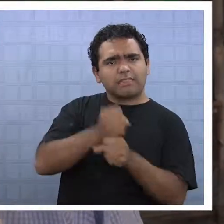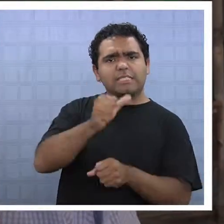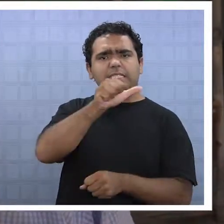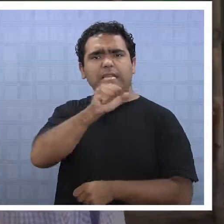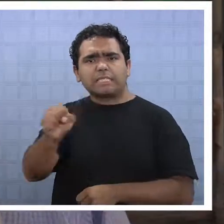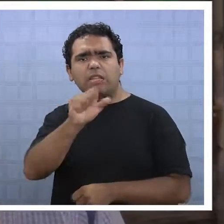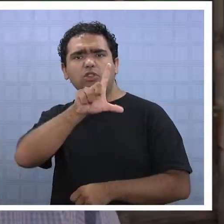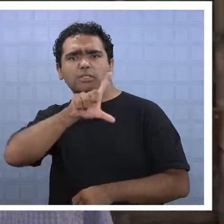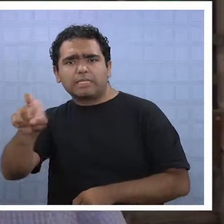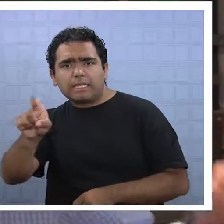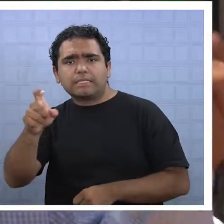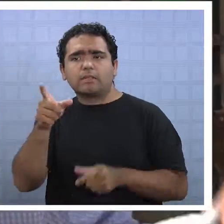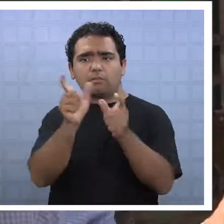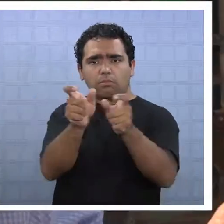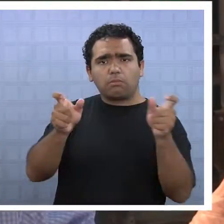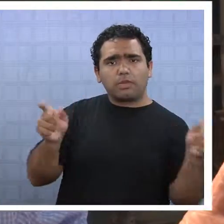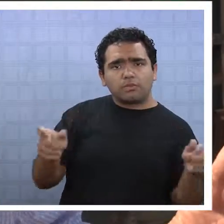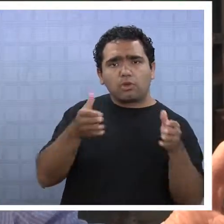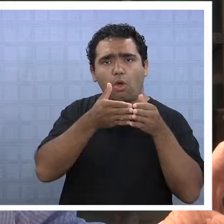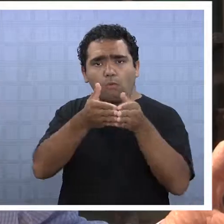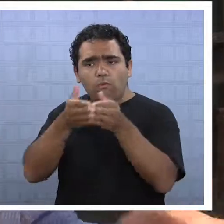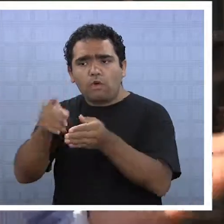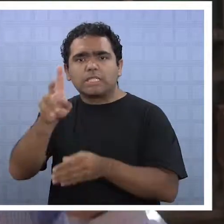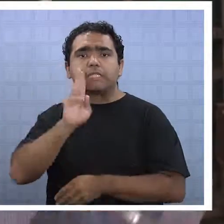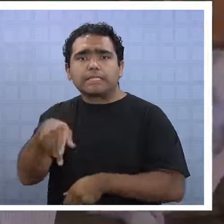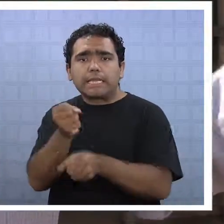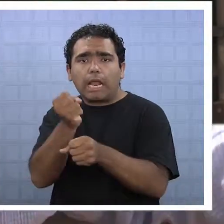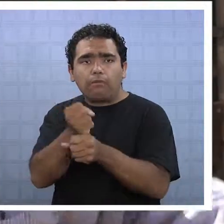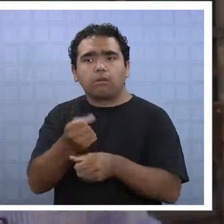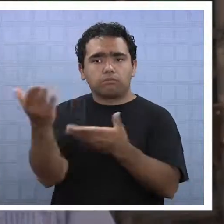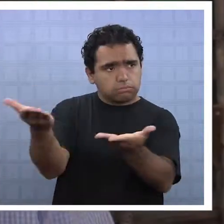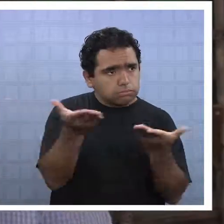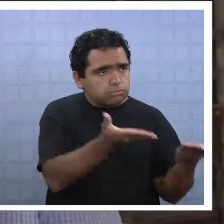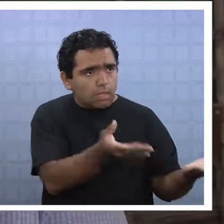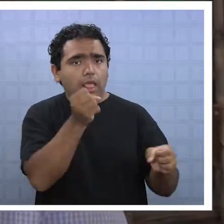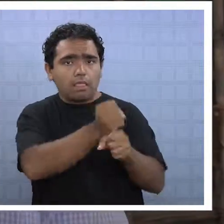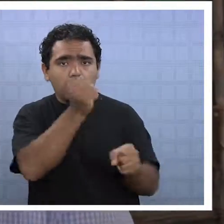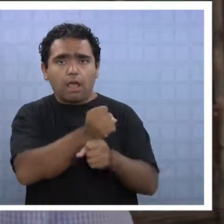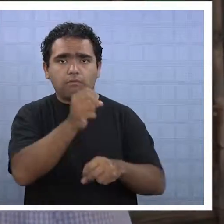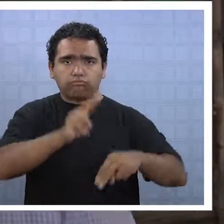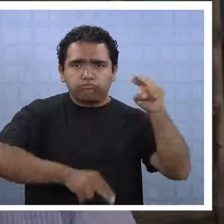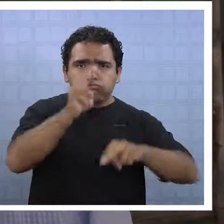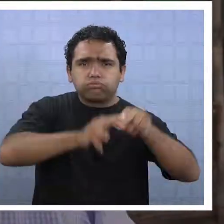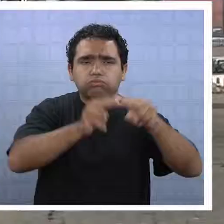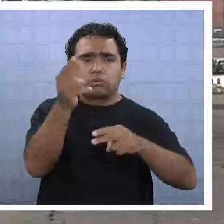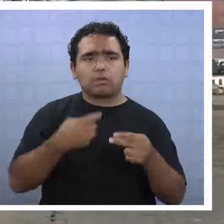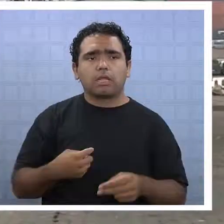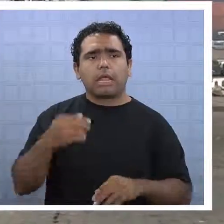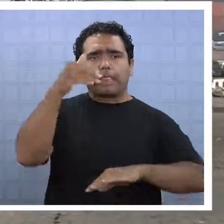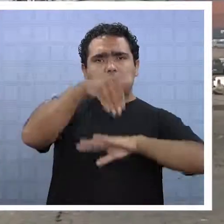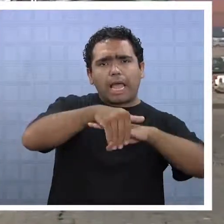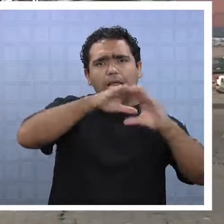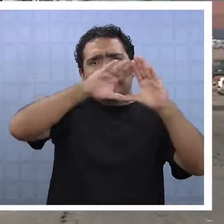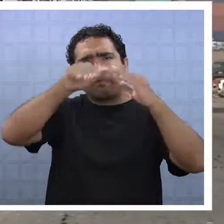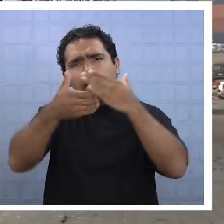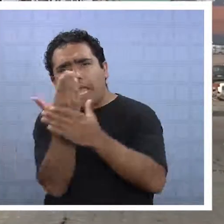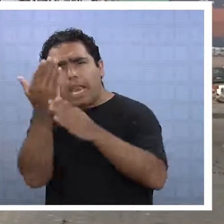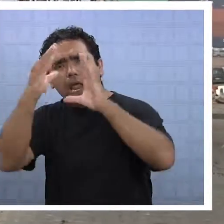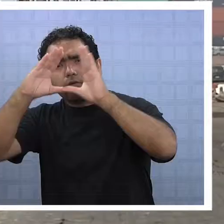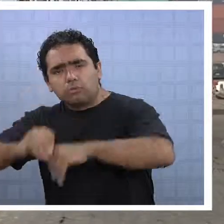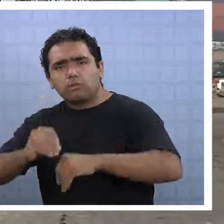obreros del puerto. El puerto murió. Para sacar el puerto adelante hay que trabajar tarde, mañana y noche, dos años,